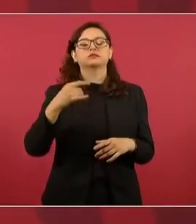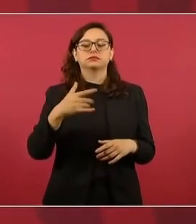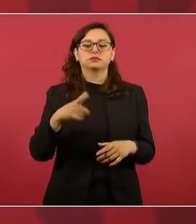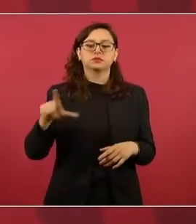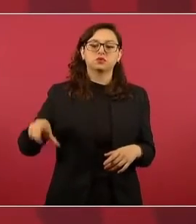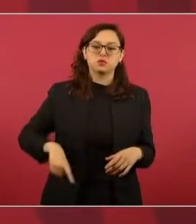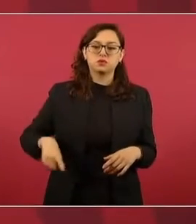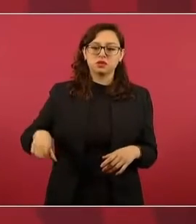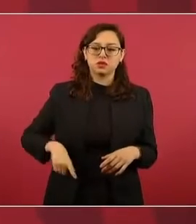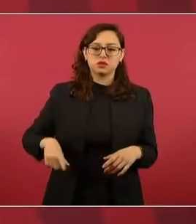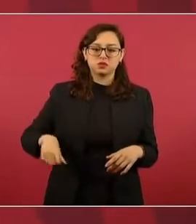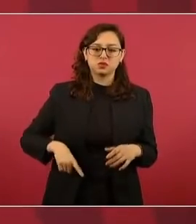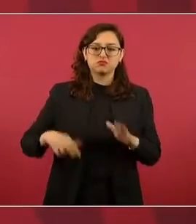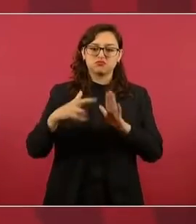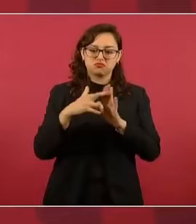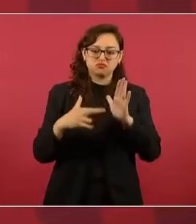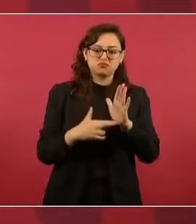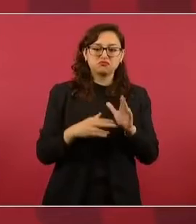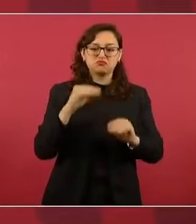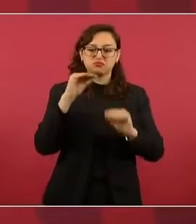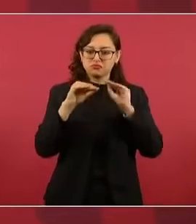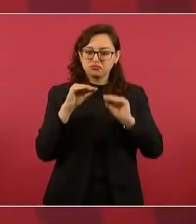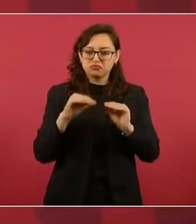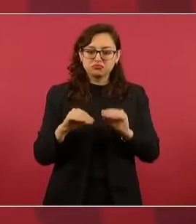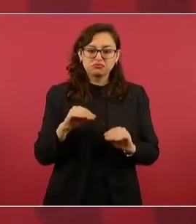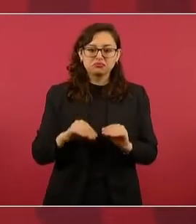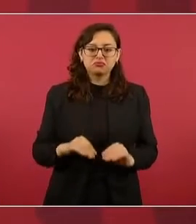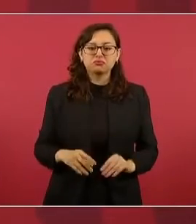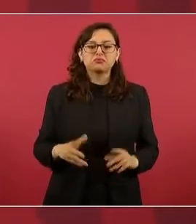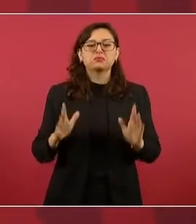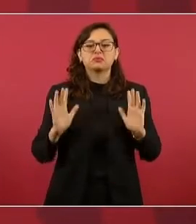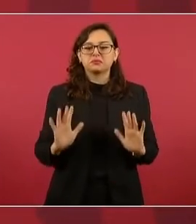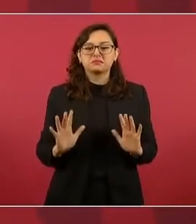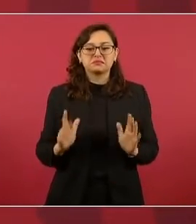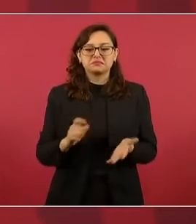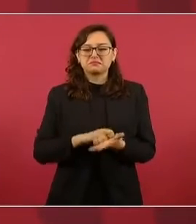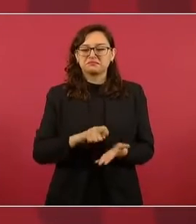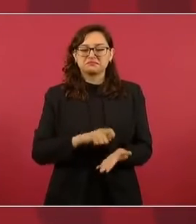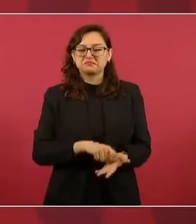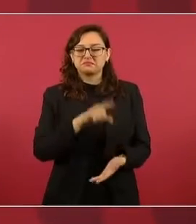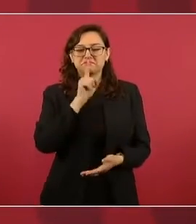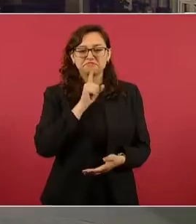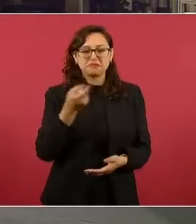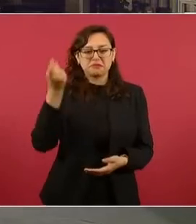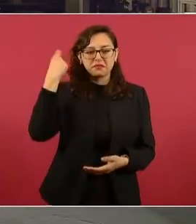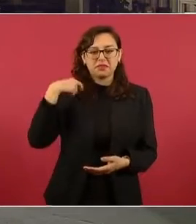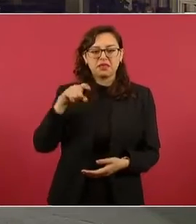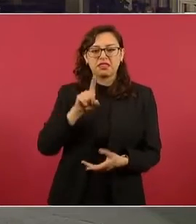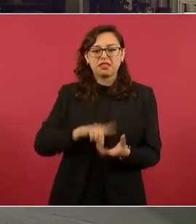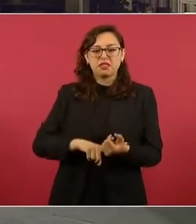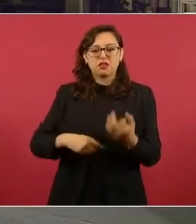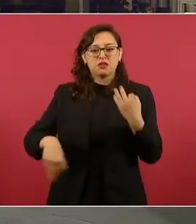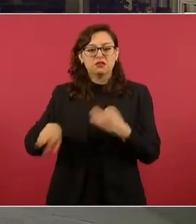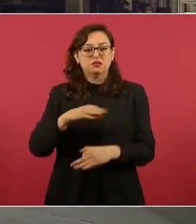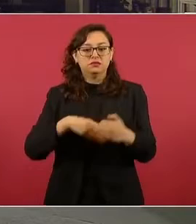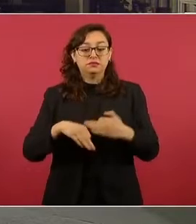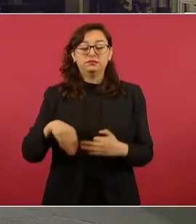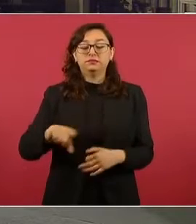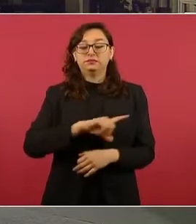No definió las reglas no escritas y ni la revolución pudo